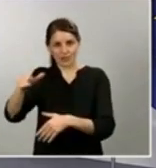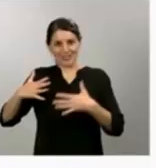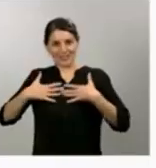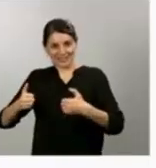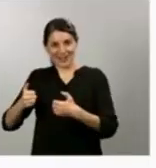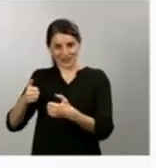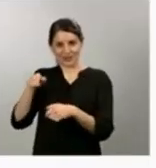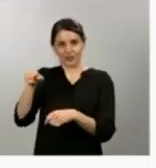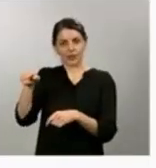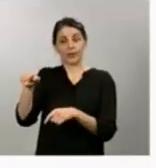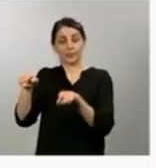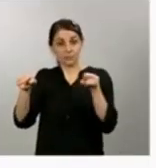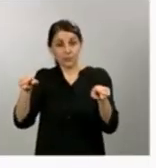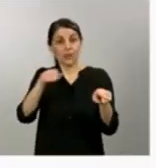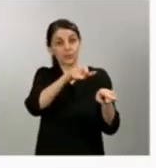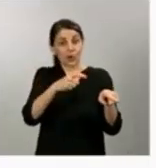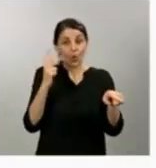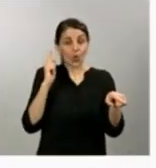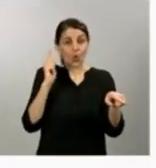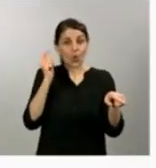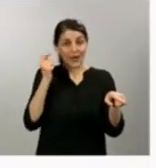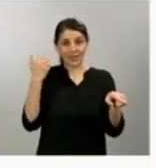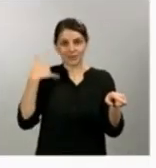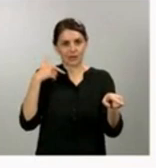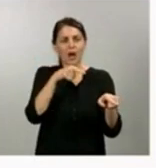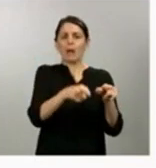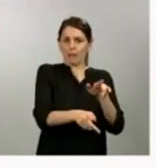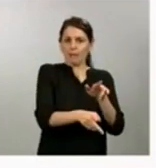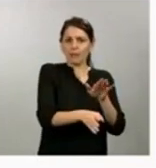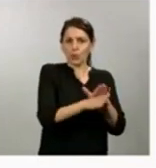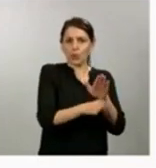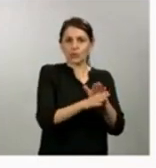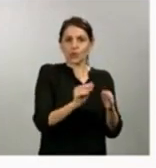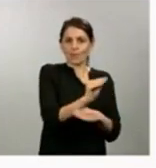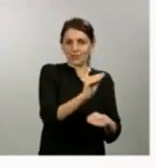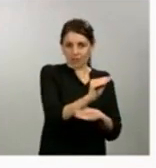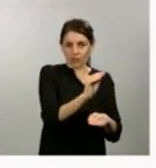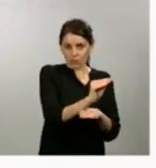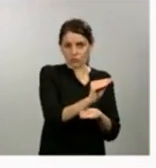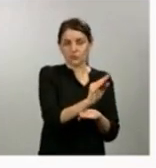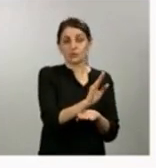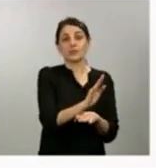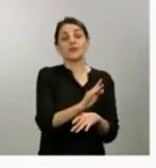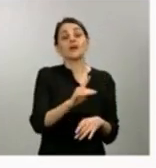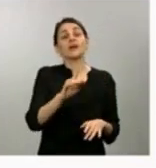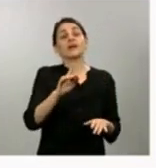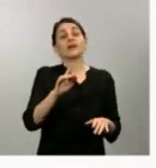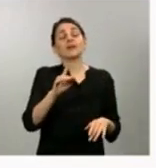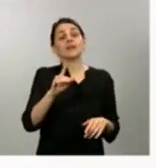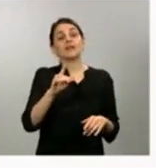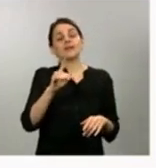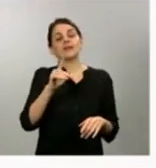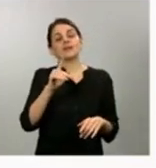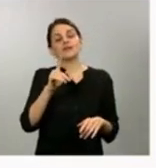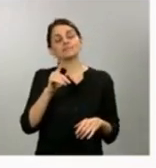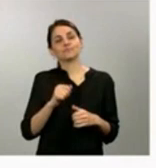disponibilidad, pues mantenerán, por supuesto, su pensión. Y también estamos trabajando ya en que el